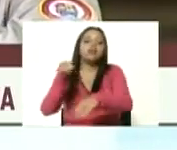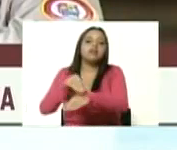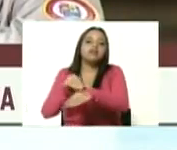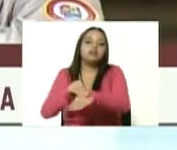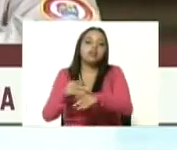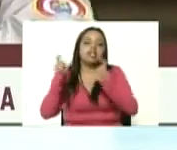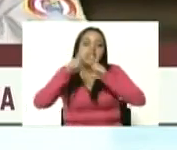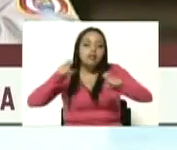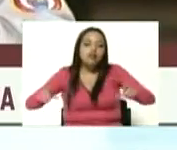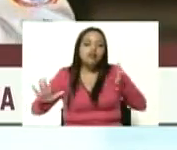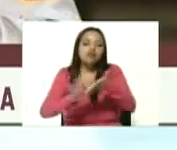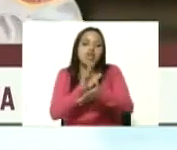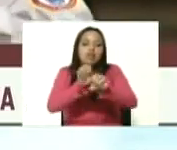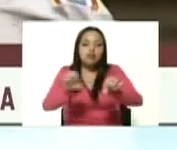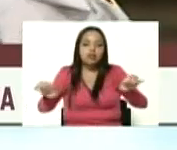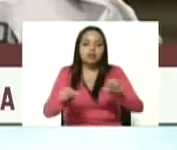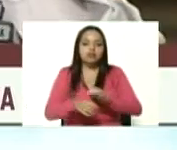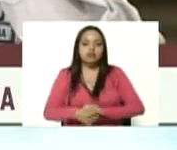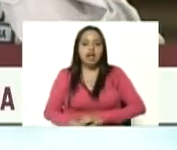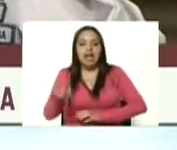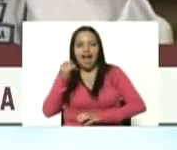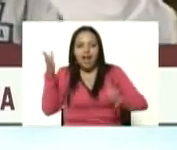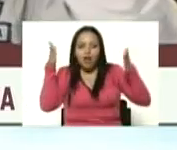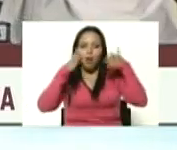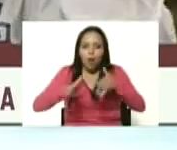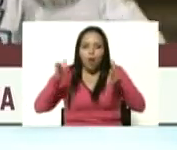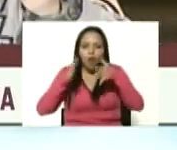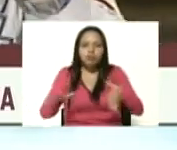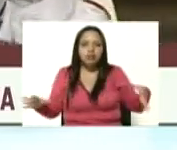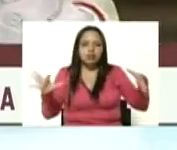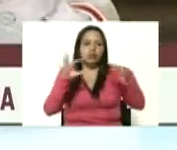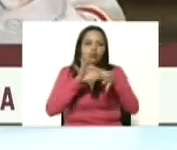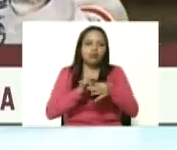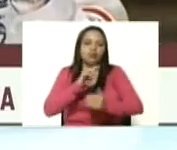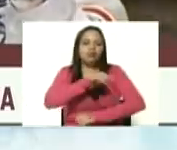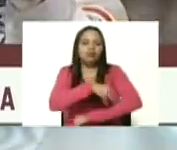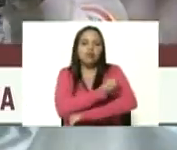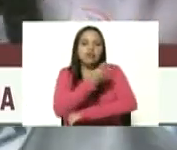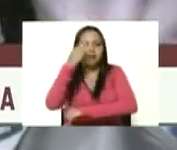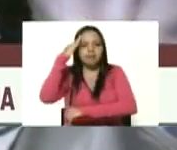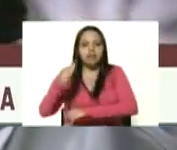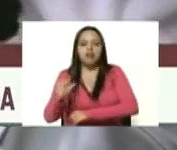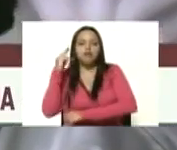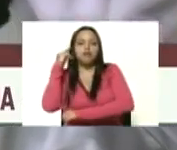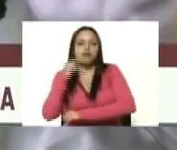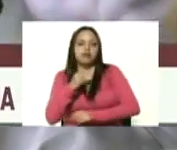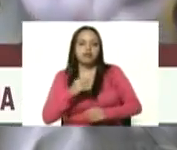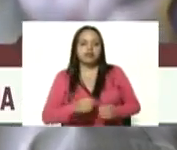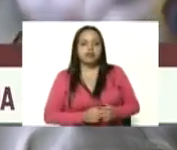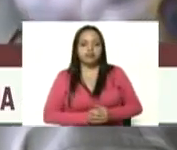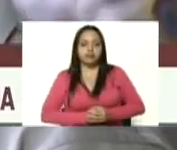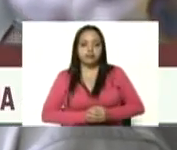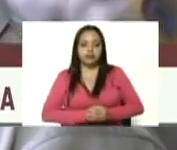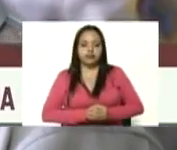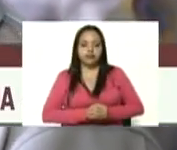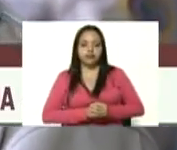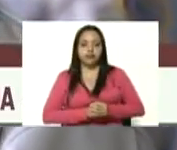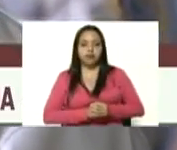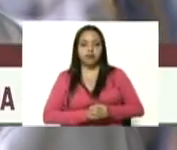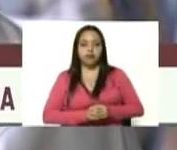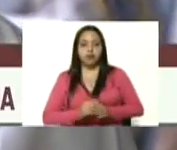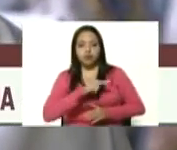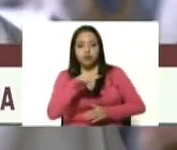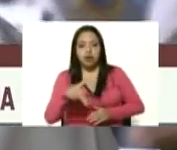educación usted nos dio la orden junto con nuestra universidad militar bolivariana nuestra universidad